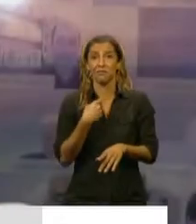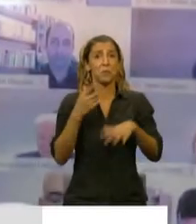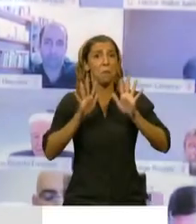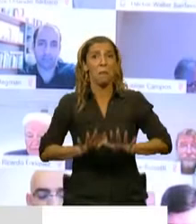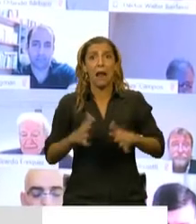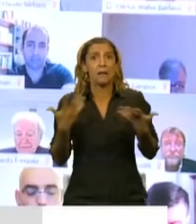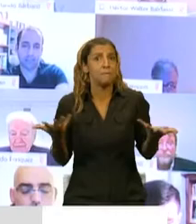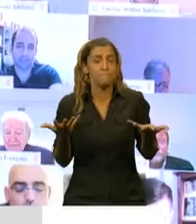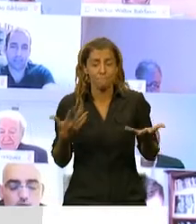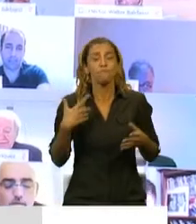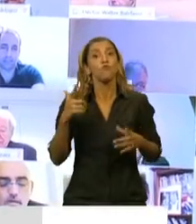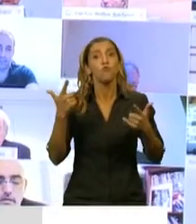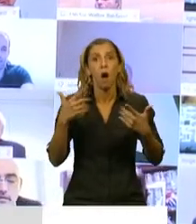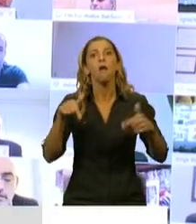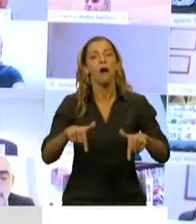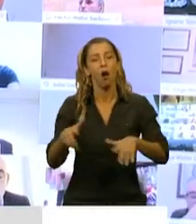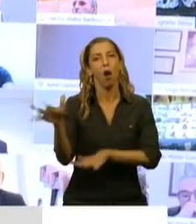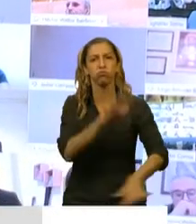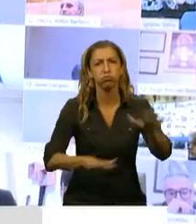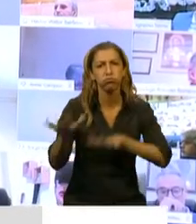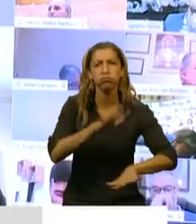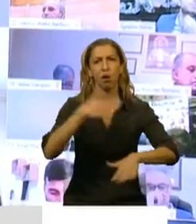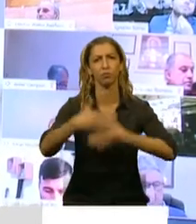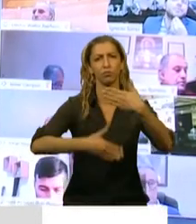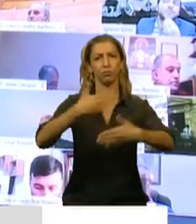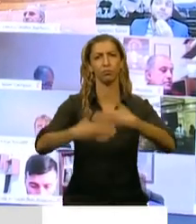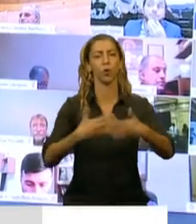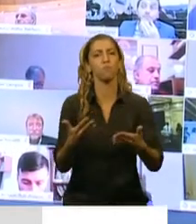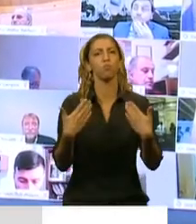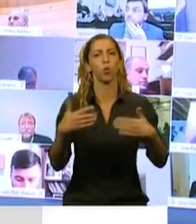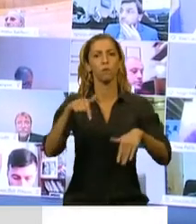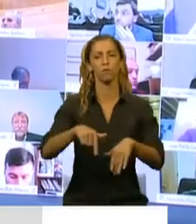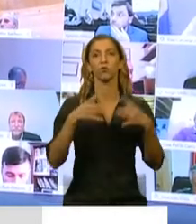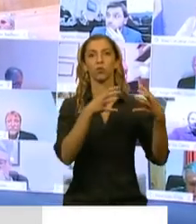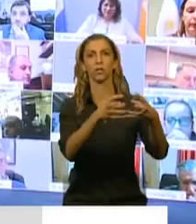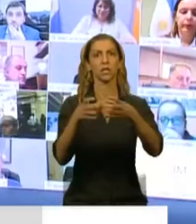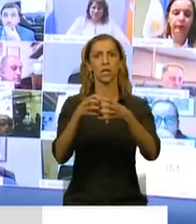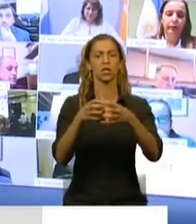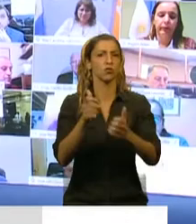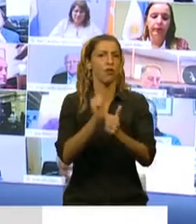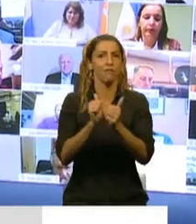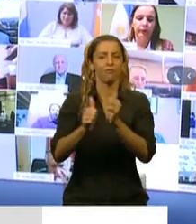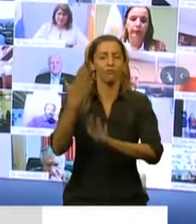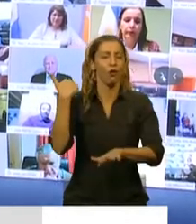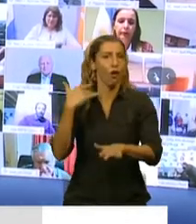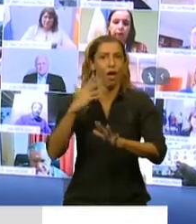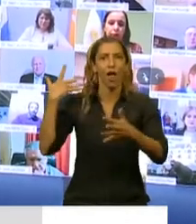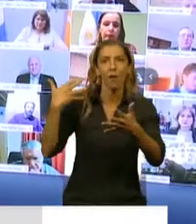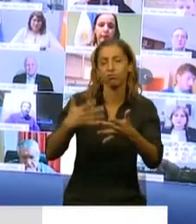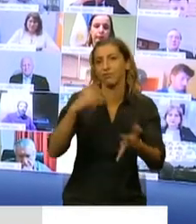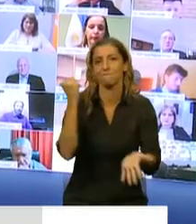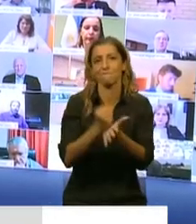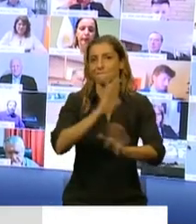Gracias, señor presidente. Estamos llevando a cabo una sesión histórica. Es por todos